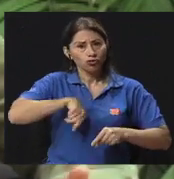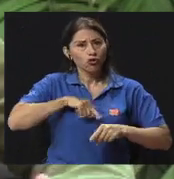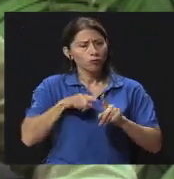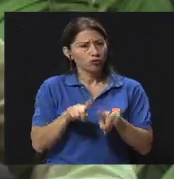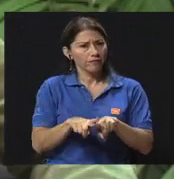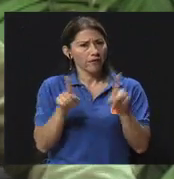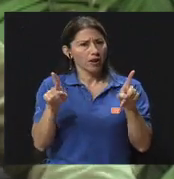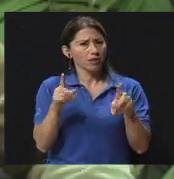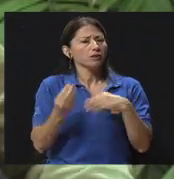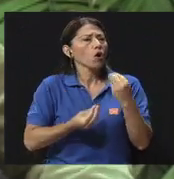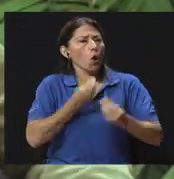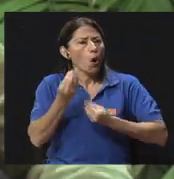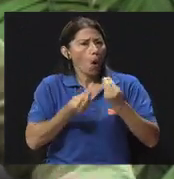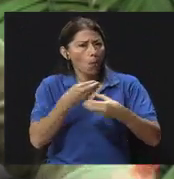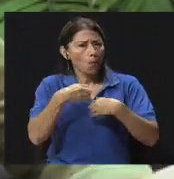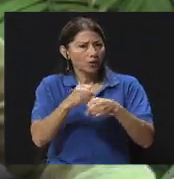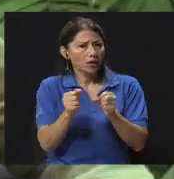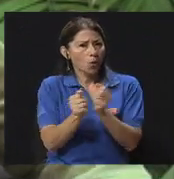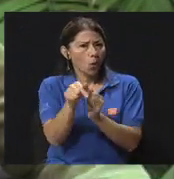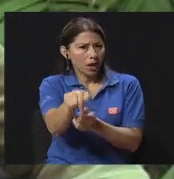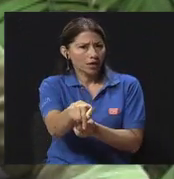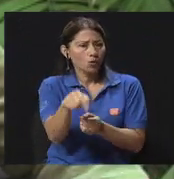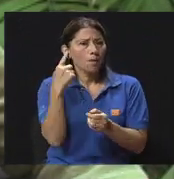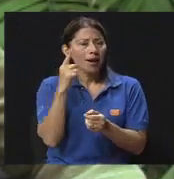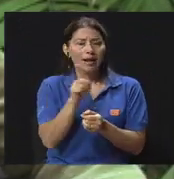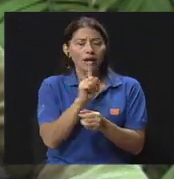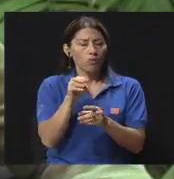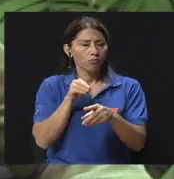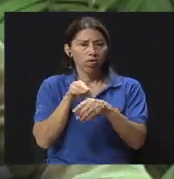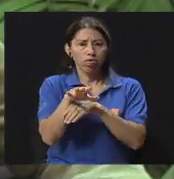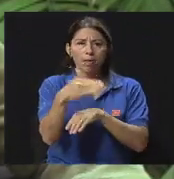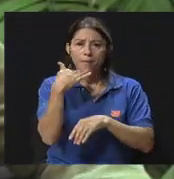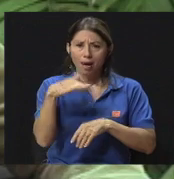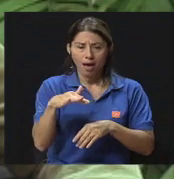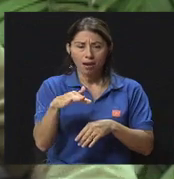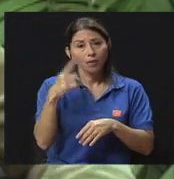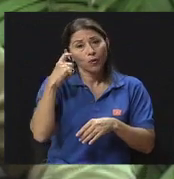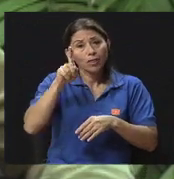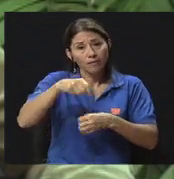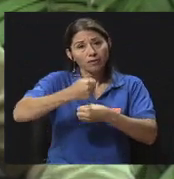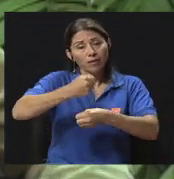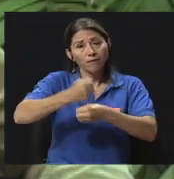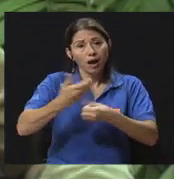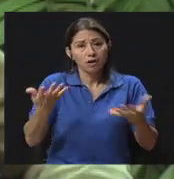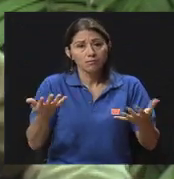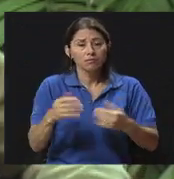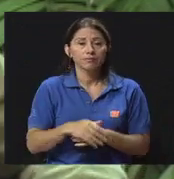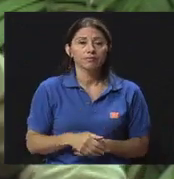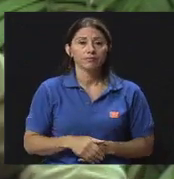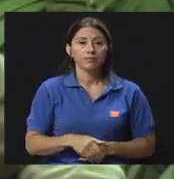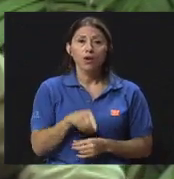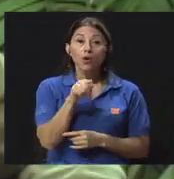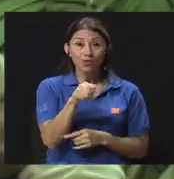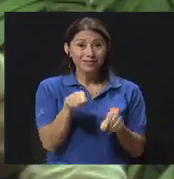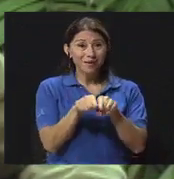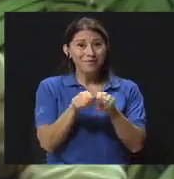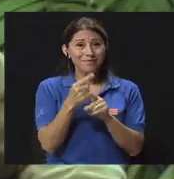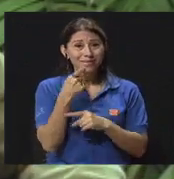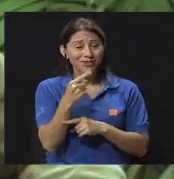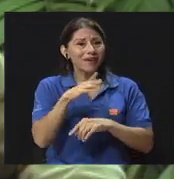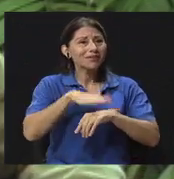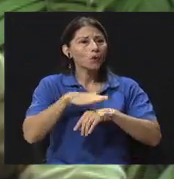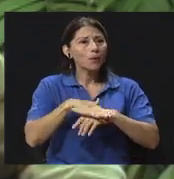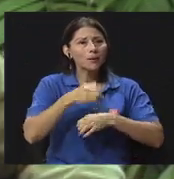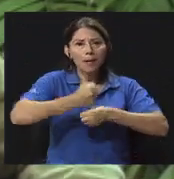para que no nos terminen maltratando? Porque el trabajo hay que hacerlo y hay que hacerlo efectivo, ¿verdad? Porque también usted mencionaba, ¿verdad, Saúl, lo de la